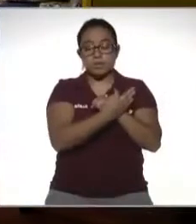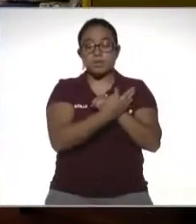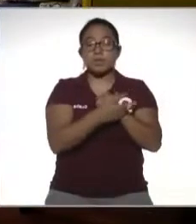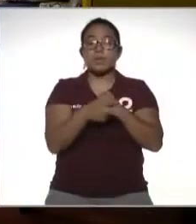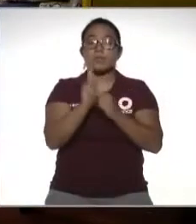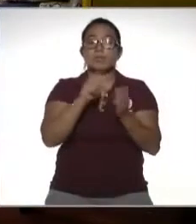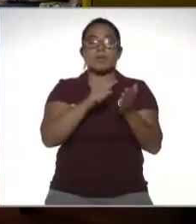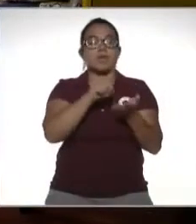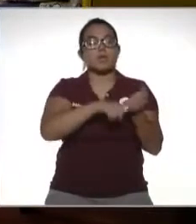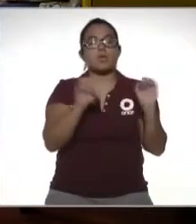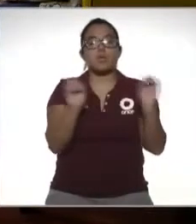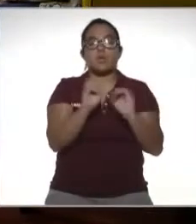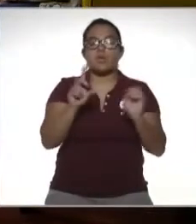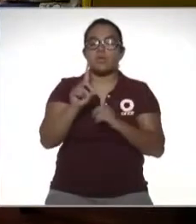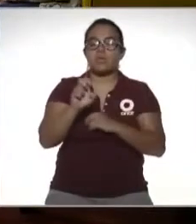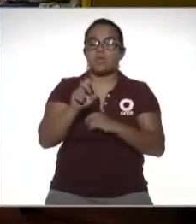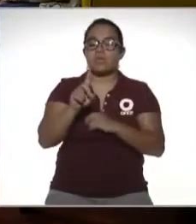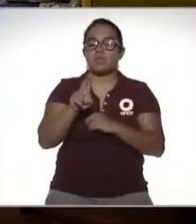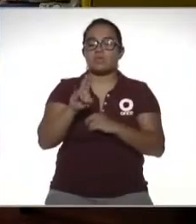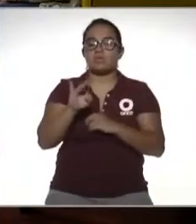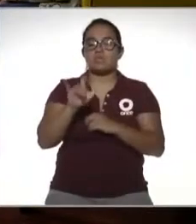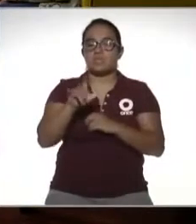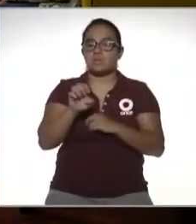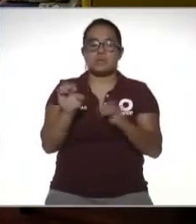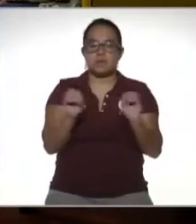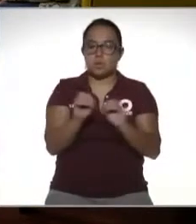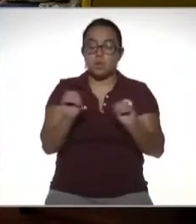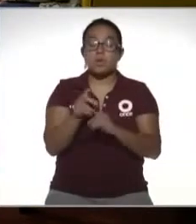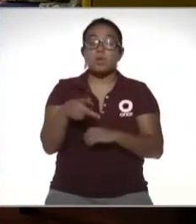y cuando lo haya deducido si lo dedujo entonces sería